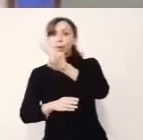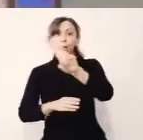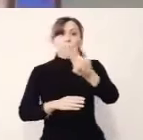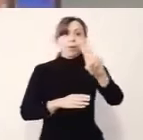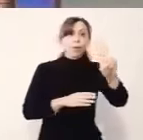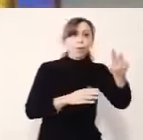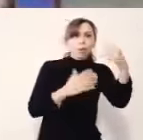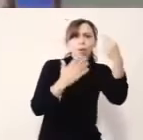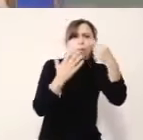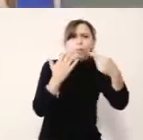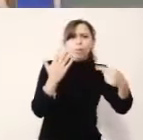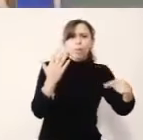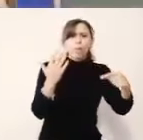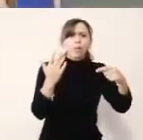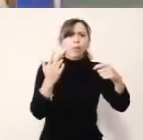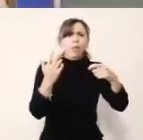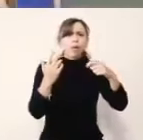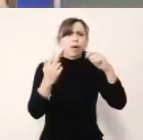compró